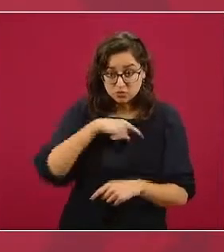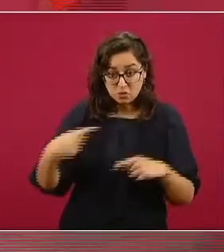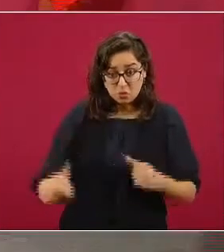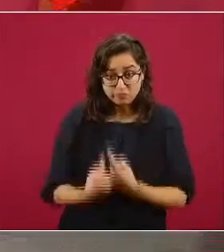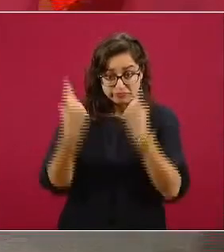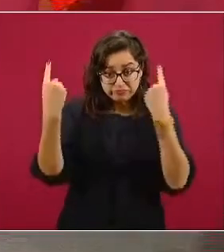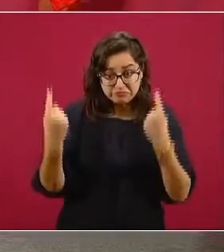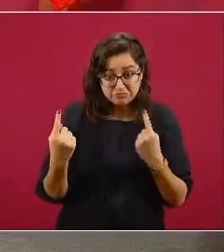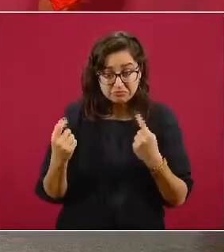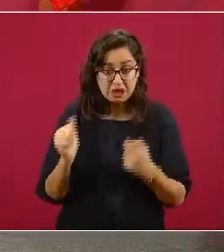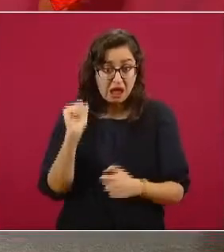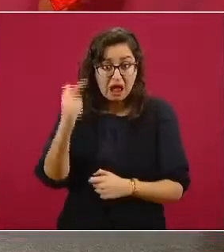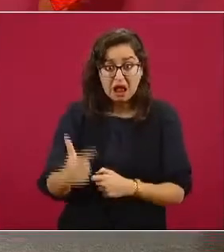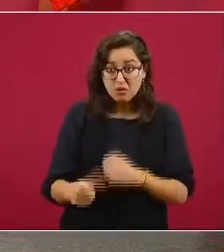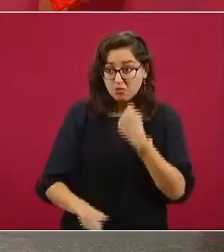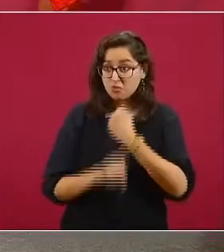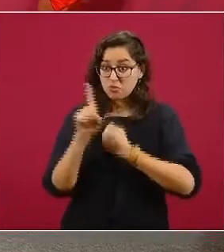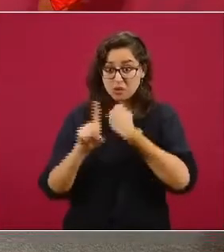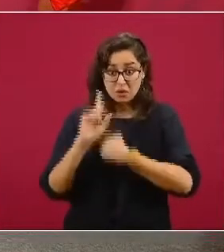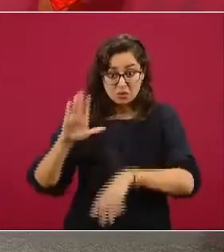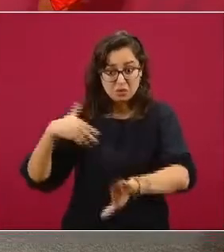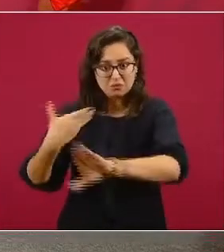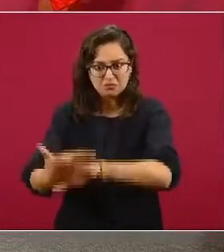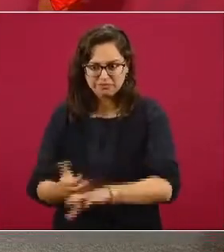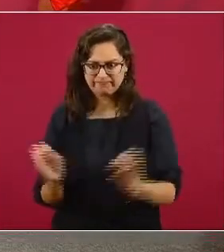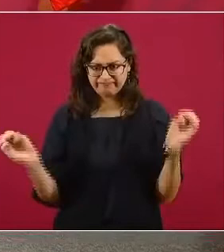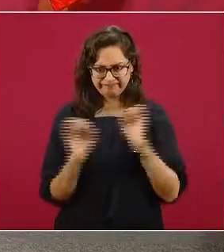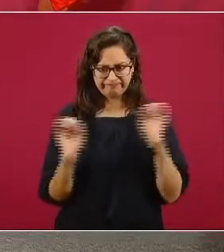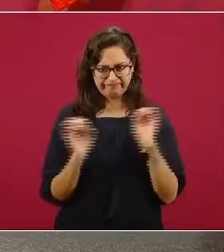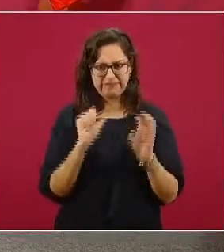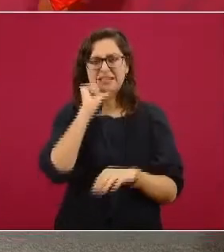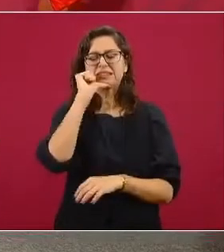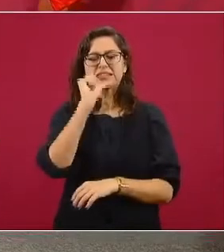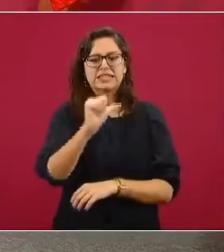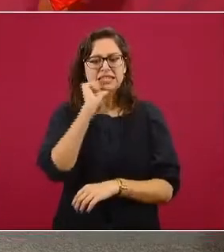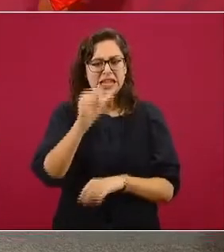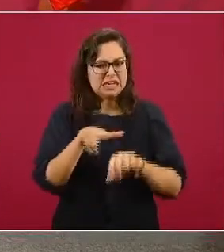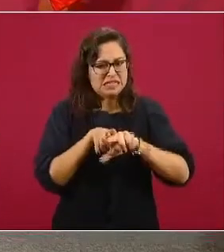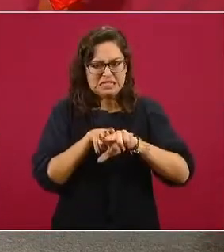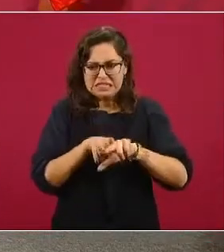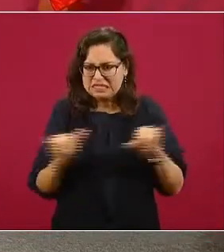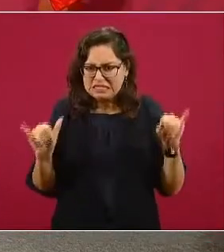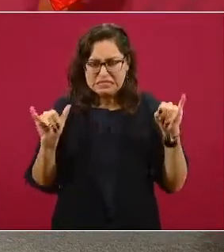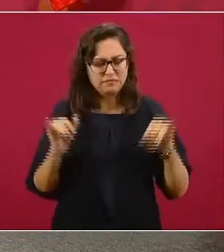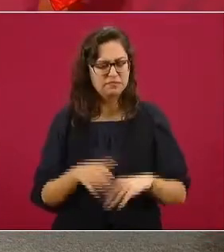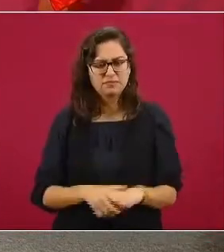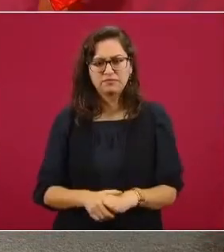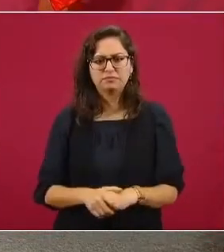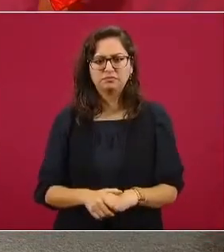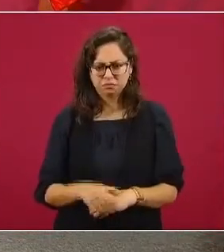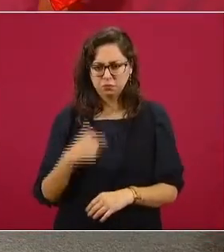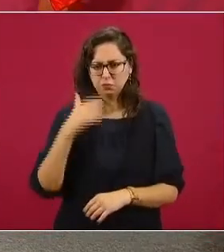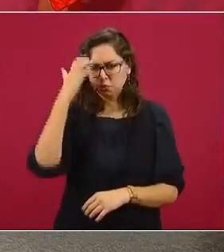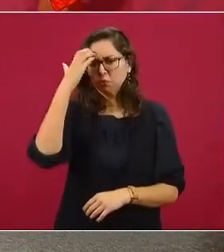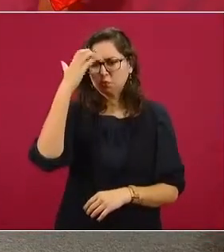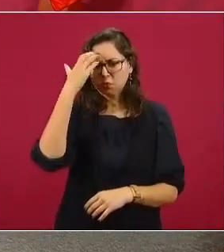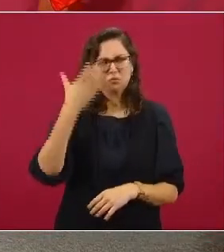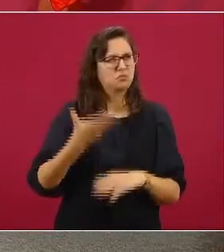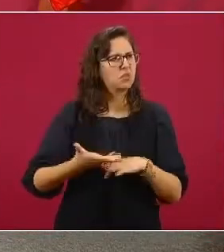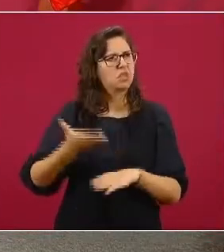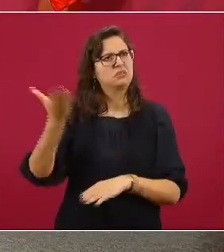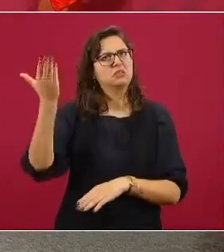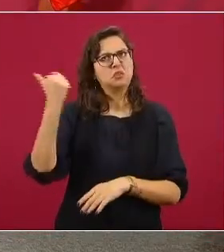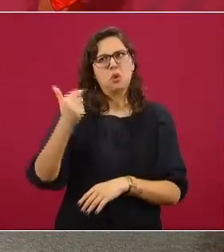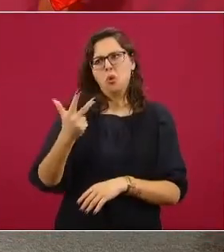Ningún problema con él. Incluso lo conocí hace ocho o diez